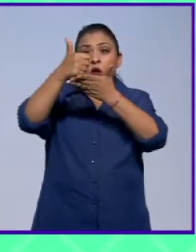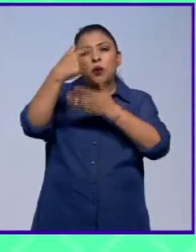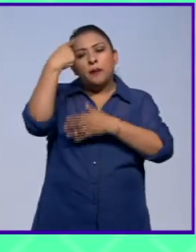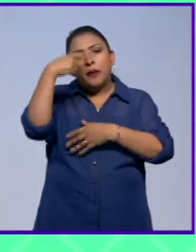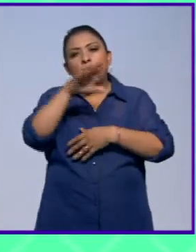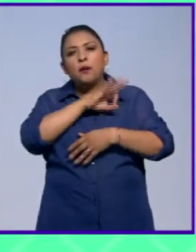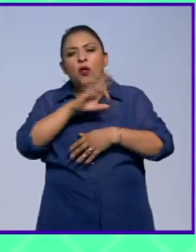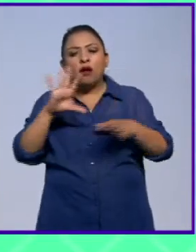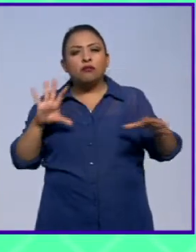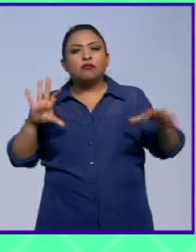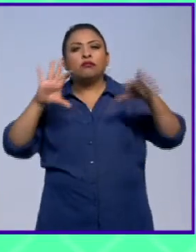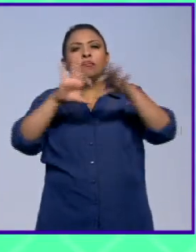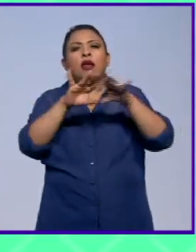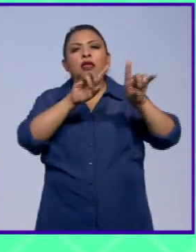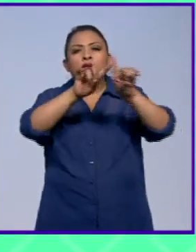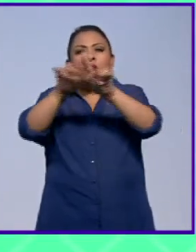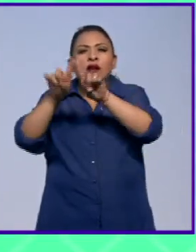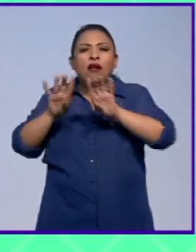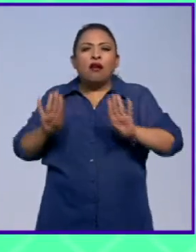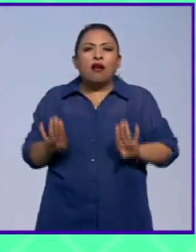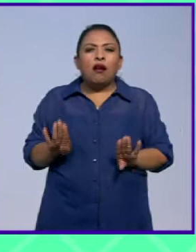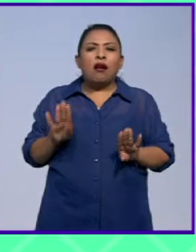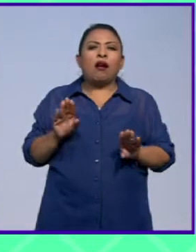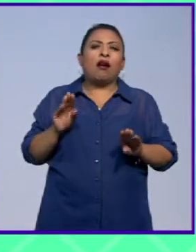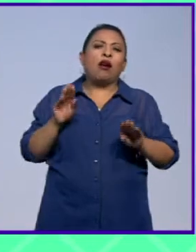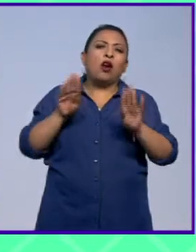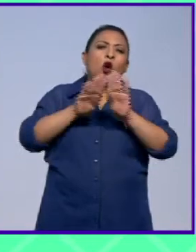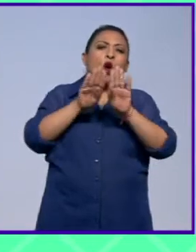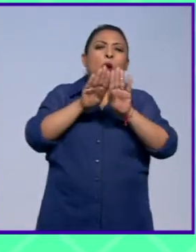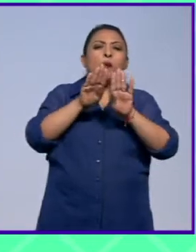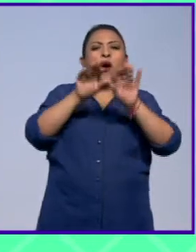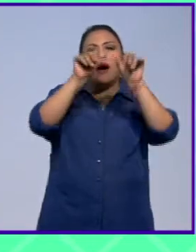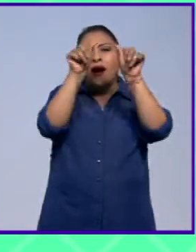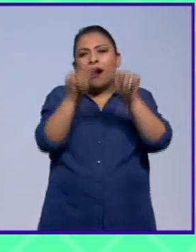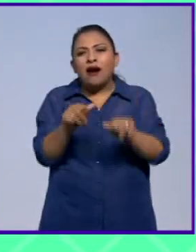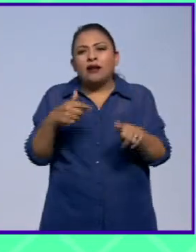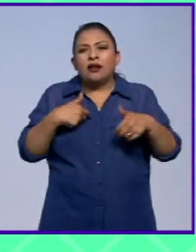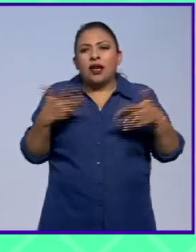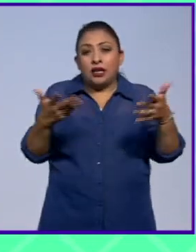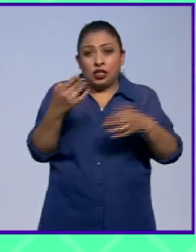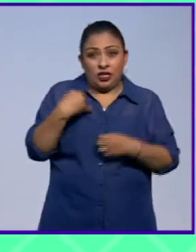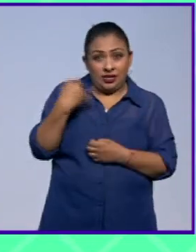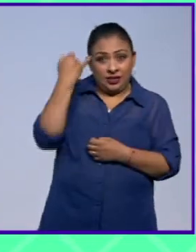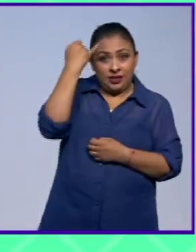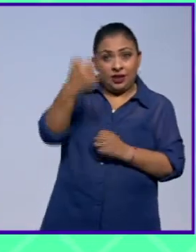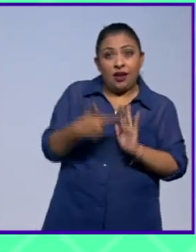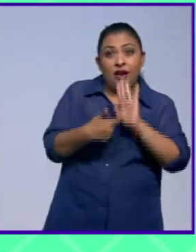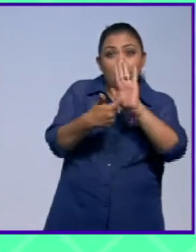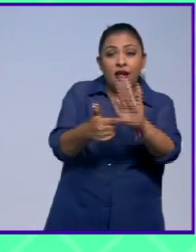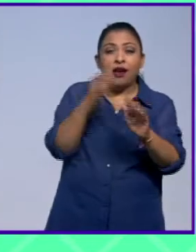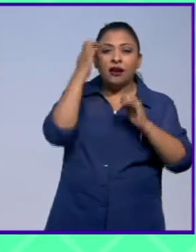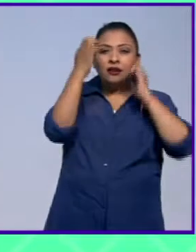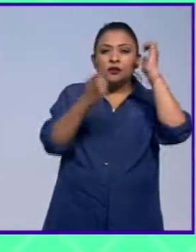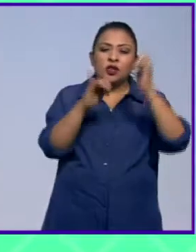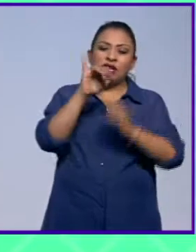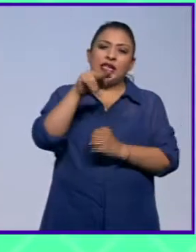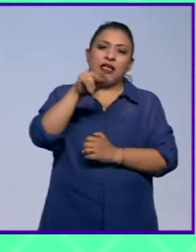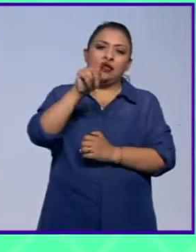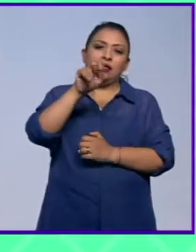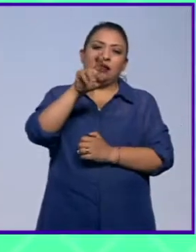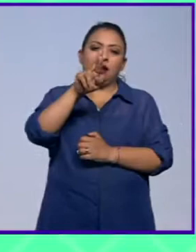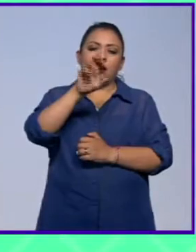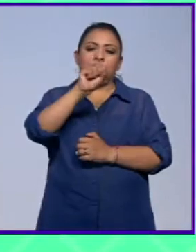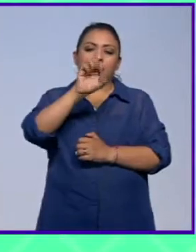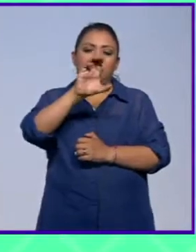permite establecer un vínculo con diversos tipos de obras y acciones. Con esta idea, presenta la exposición Intersección